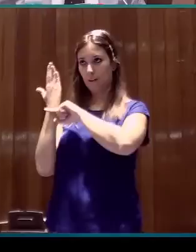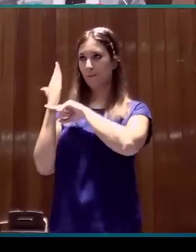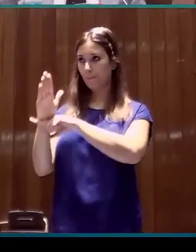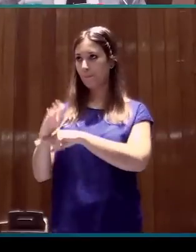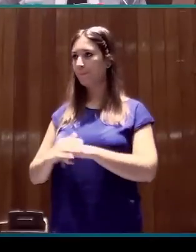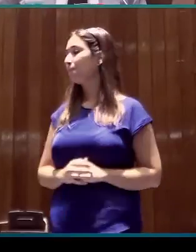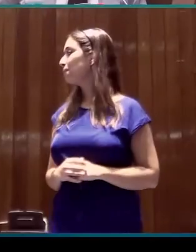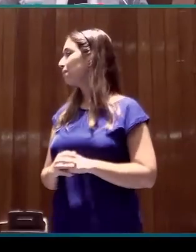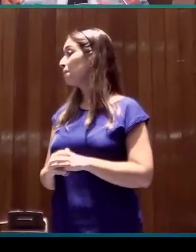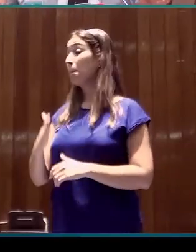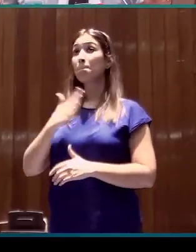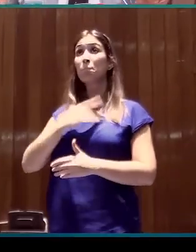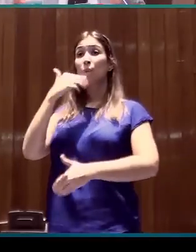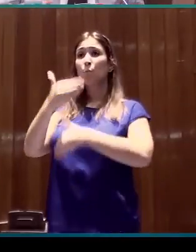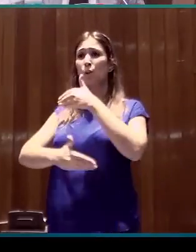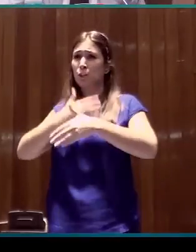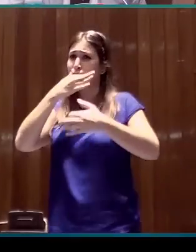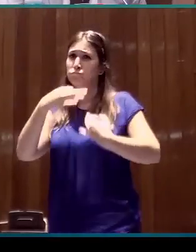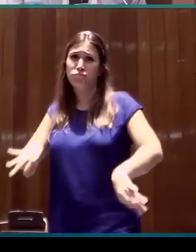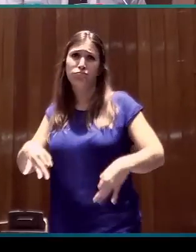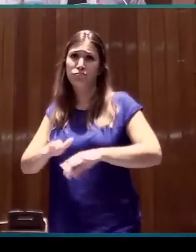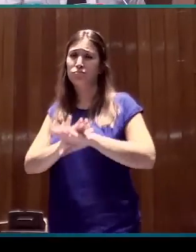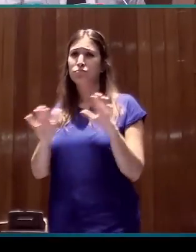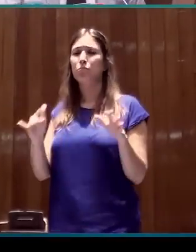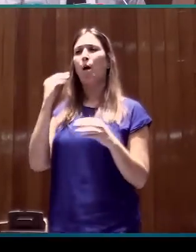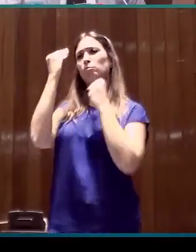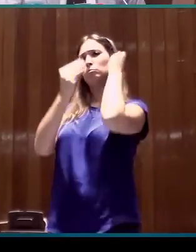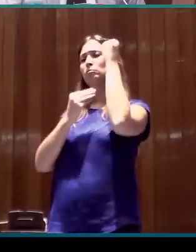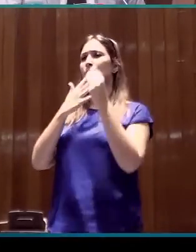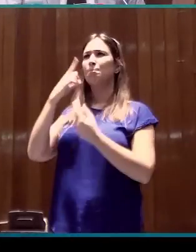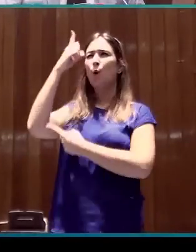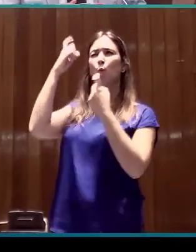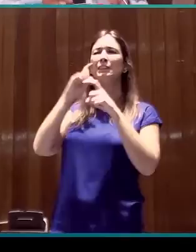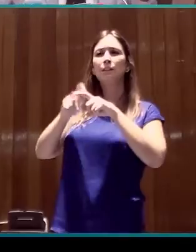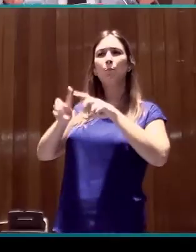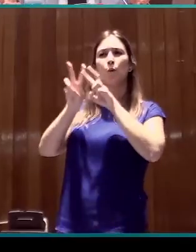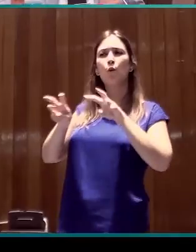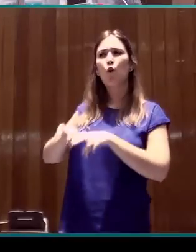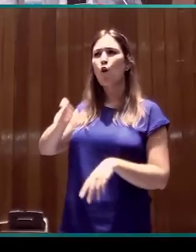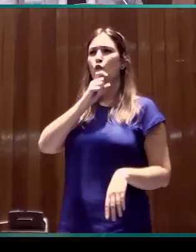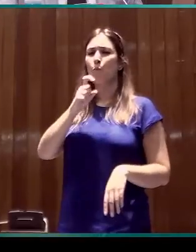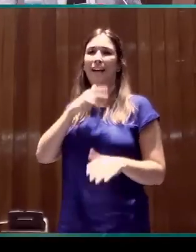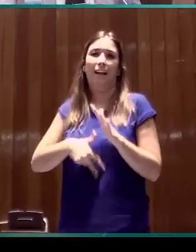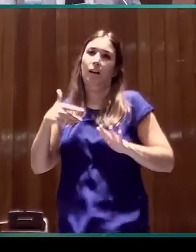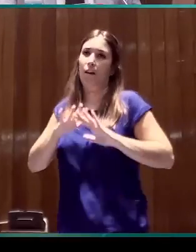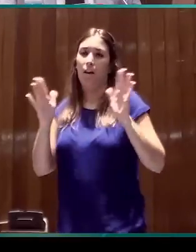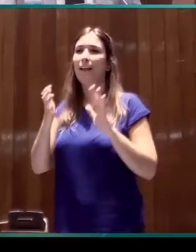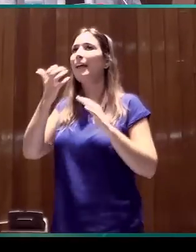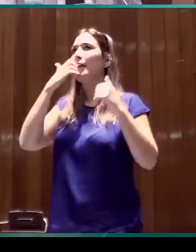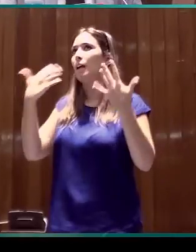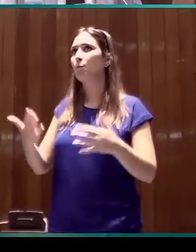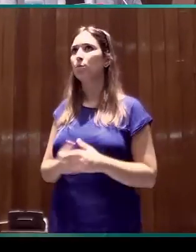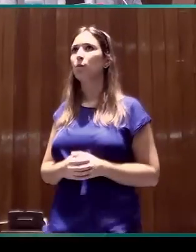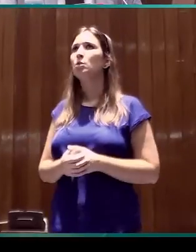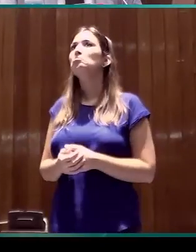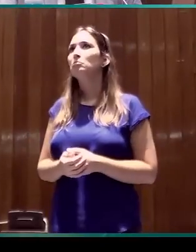El proceso que seguimos es relativamente simple. principio, nos planteamos una pregunta de investigación, que en este caso es una pregunta más general, como la siguiente. ¿Cuál es